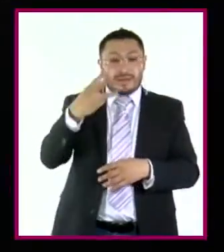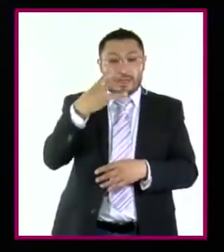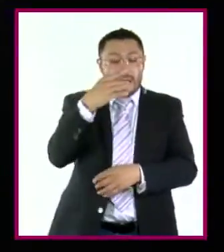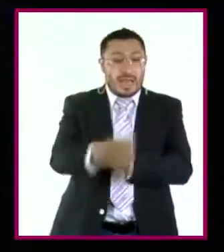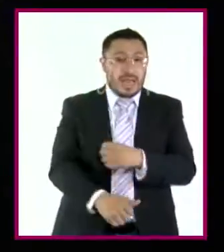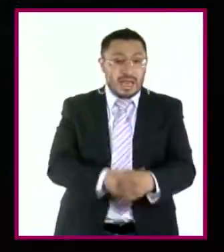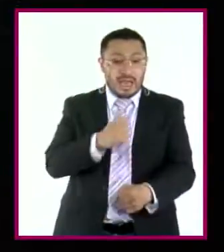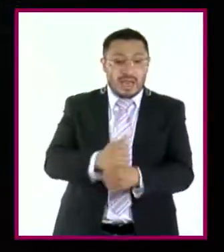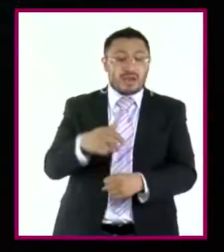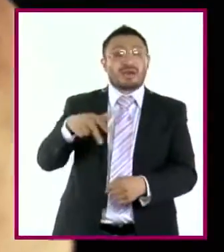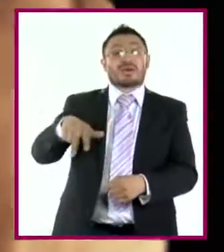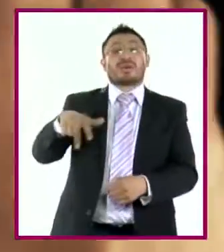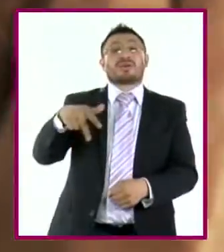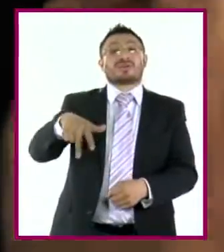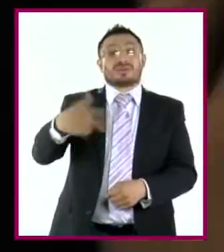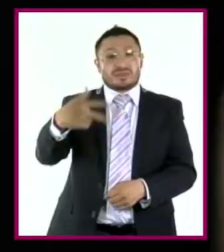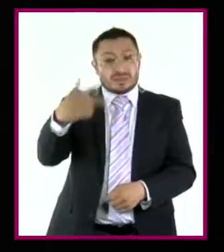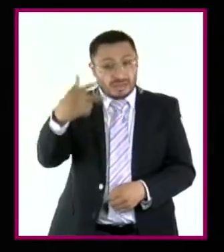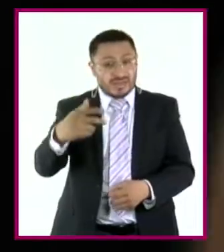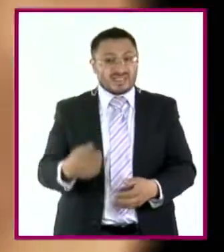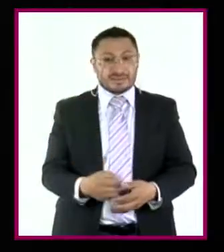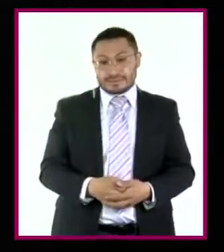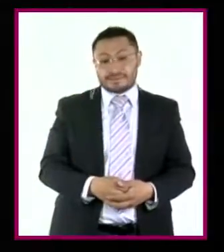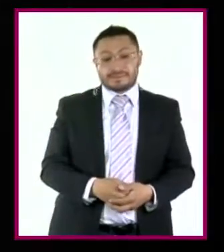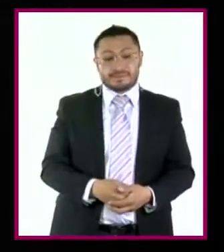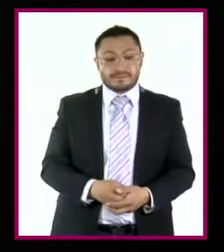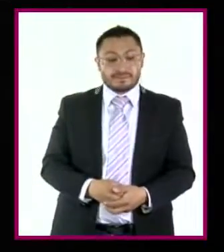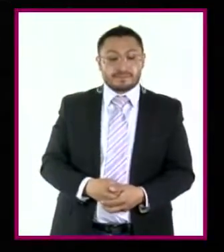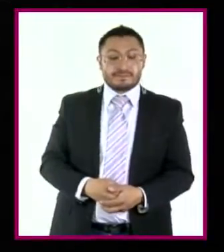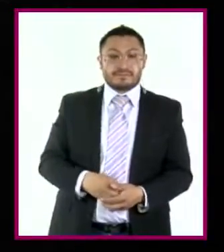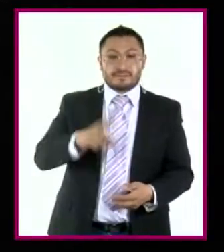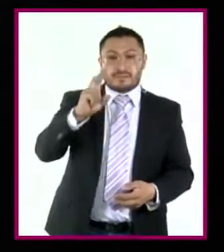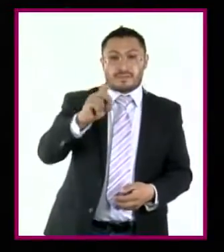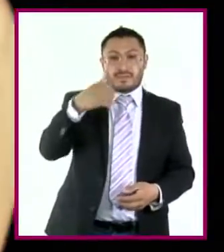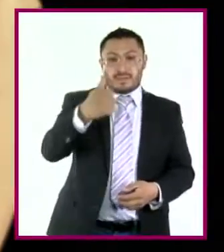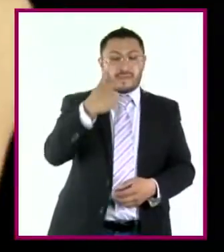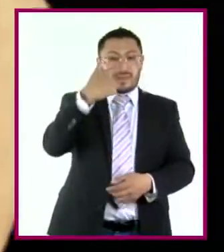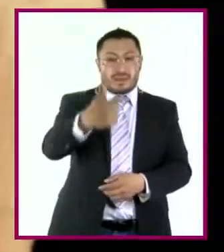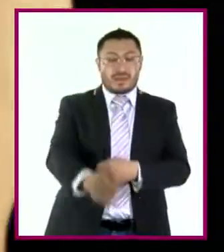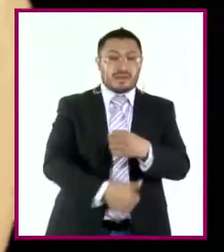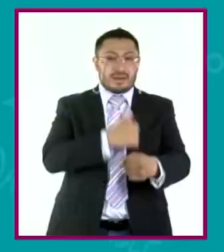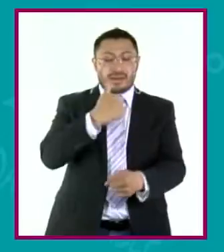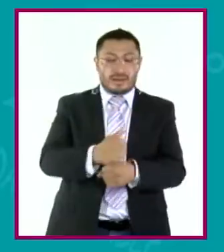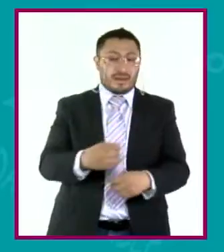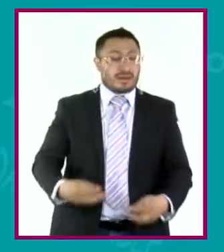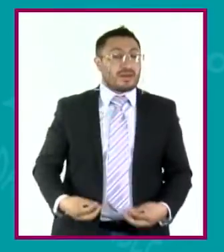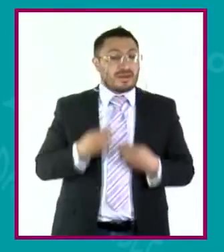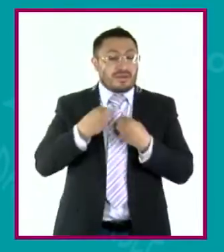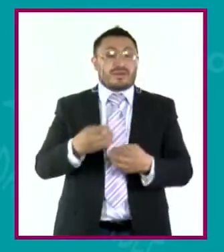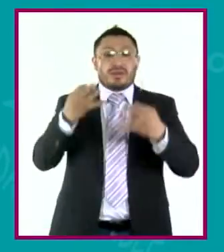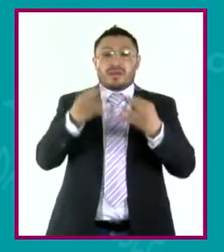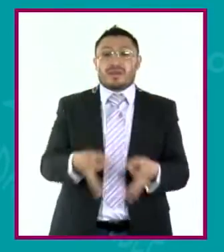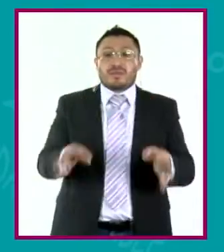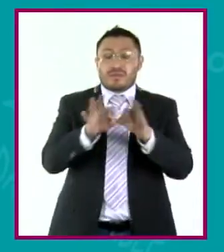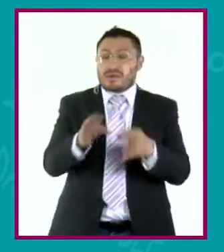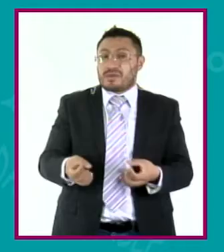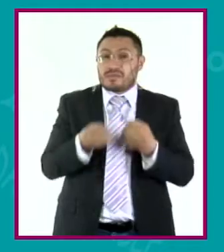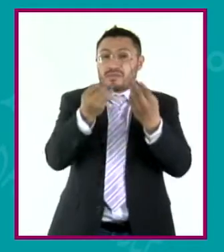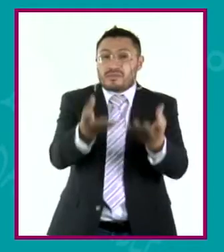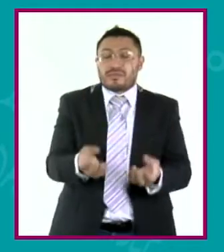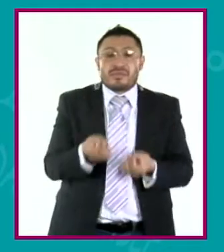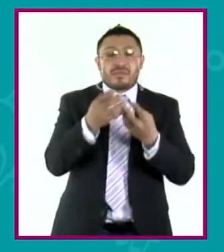educación matemática básica. Durante sus 37 años de vida, hizo importantes contribuciones al análisis